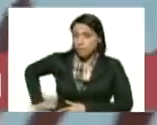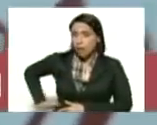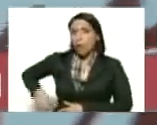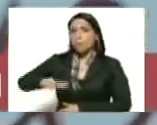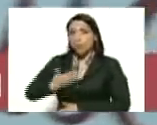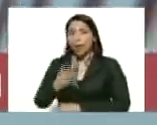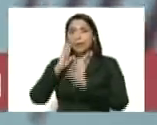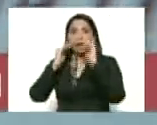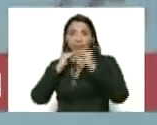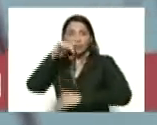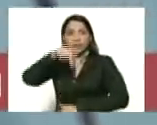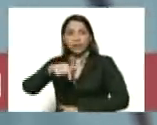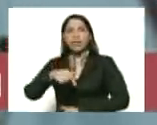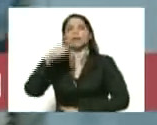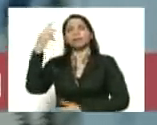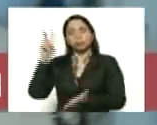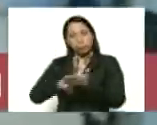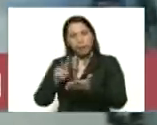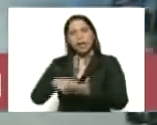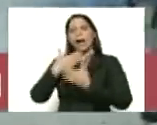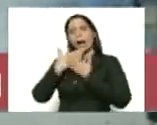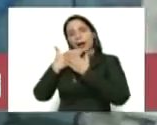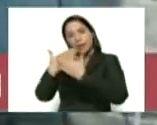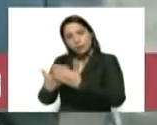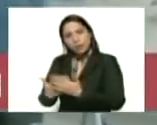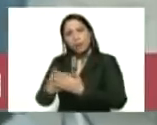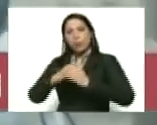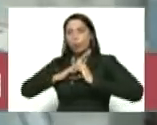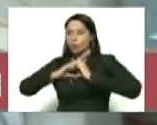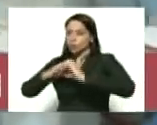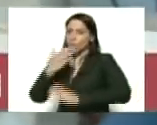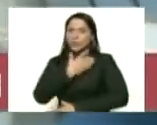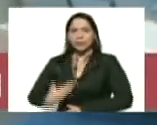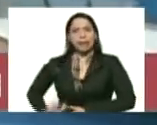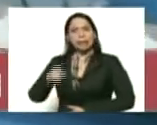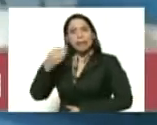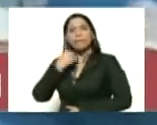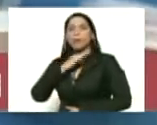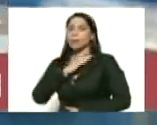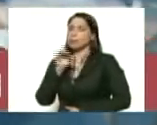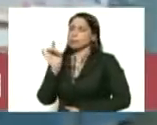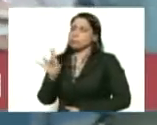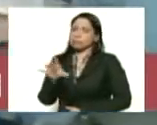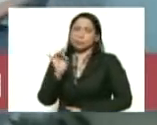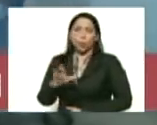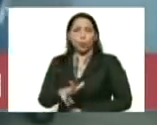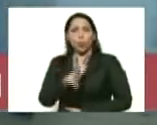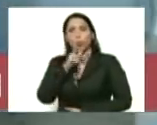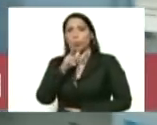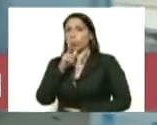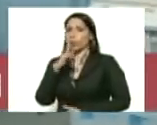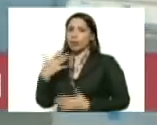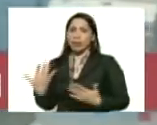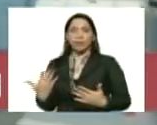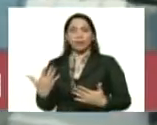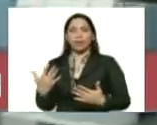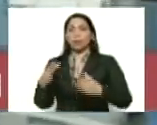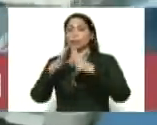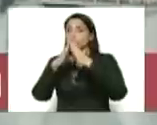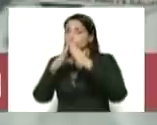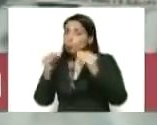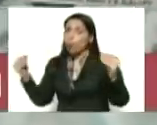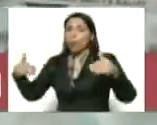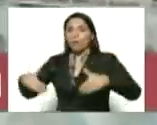aquí y de verdad se lo agradecemos de corazón presidente estas patologías son muy dolorosas y de no ser por todo este